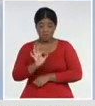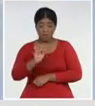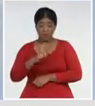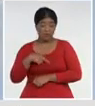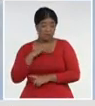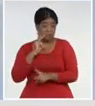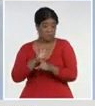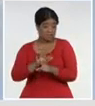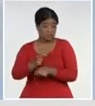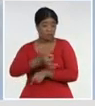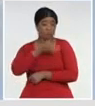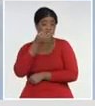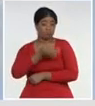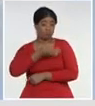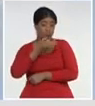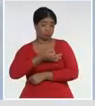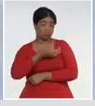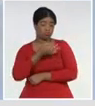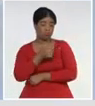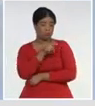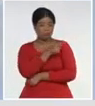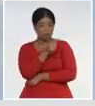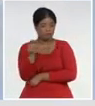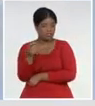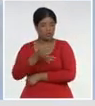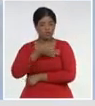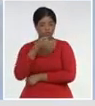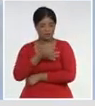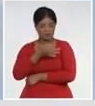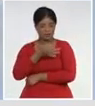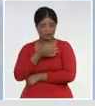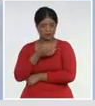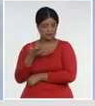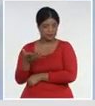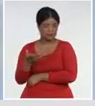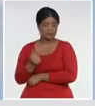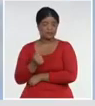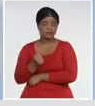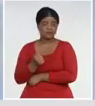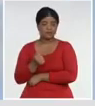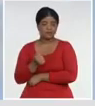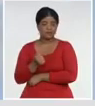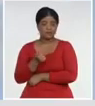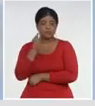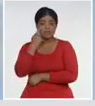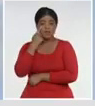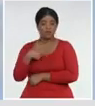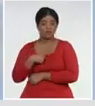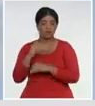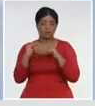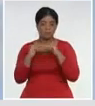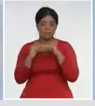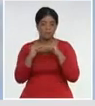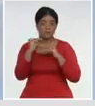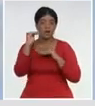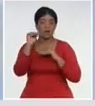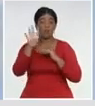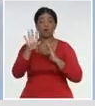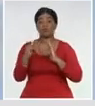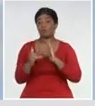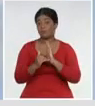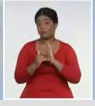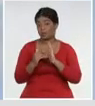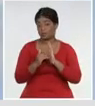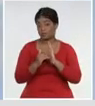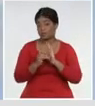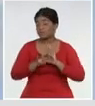la observación, que me hizo el profesor, Soma Arriba, nos vamos, por encima, de, 4,000, ya, 5